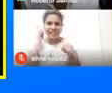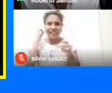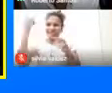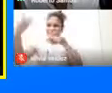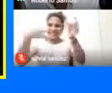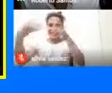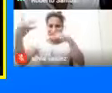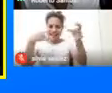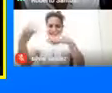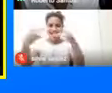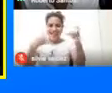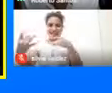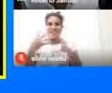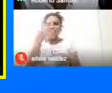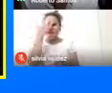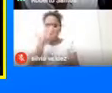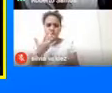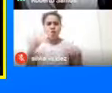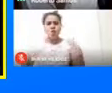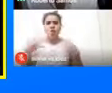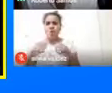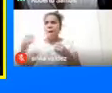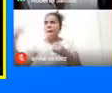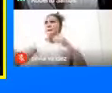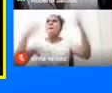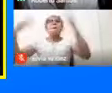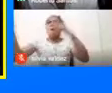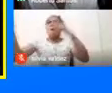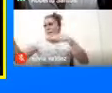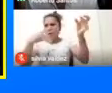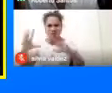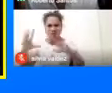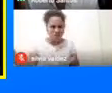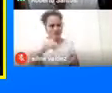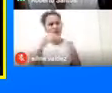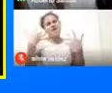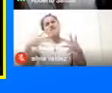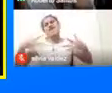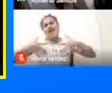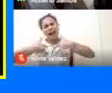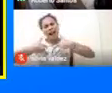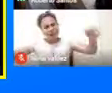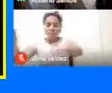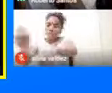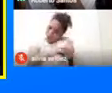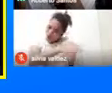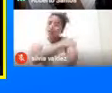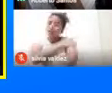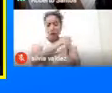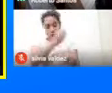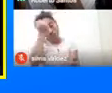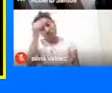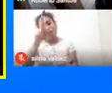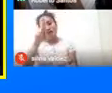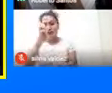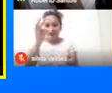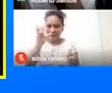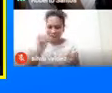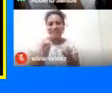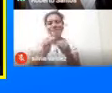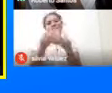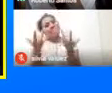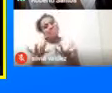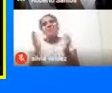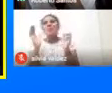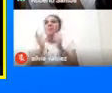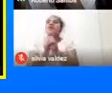Facebook Está a reventar Todos estamos Muy felices Y emocionados Profesor Roberto Espero que